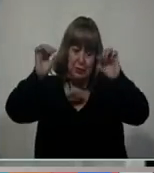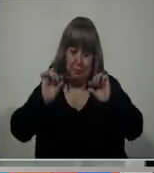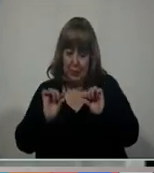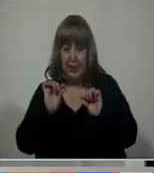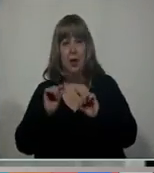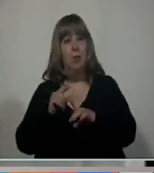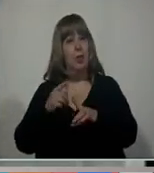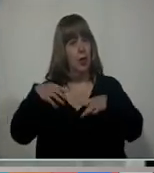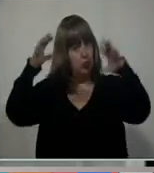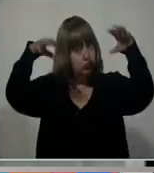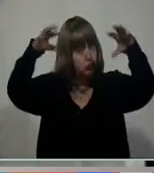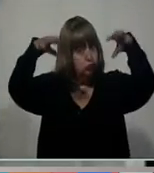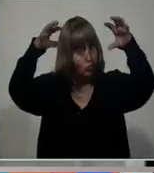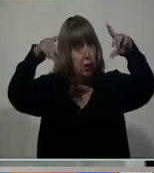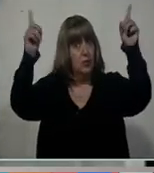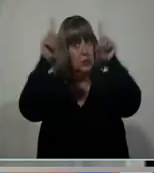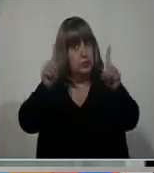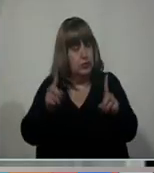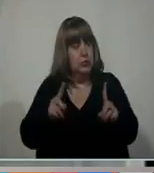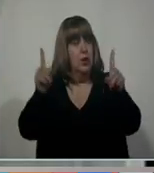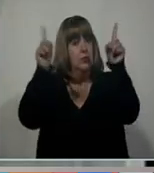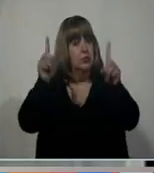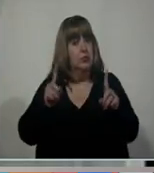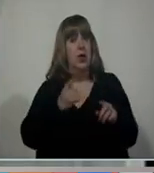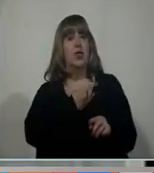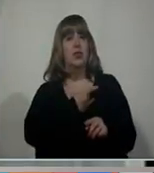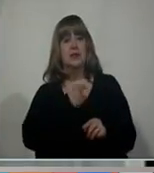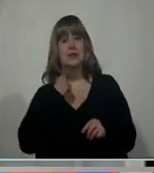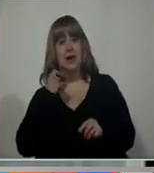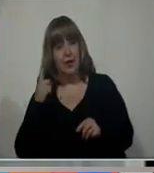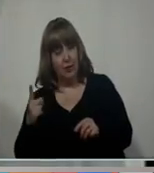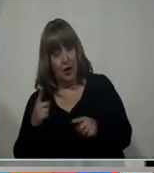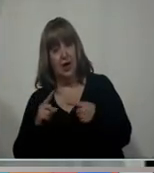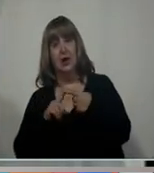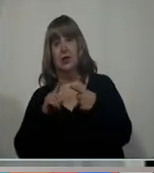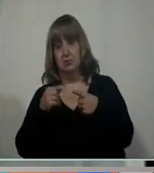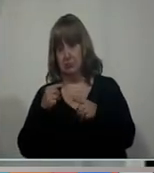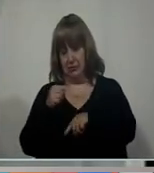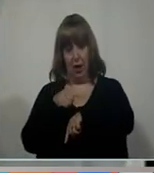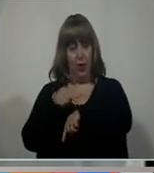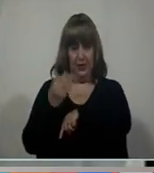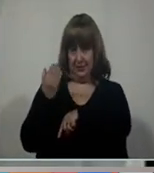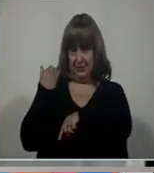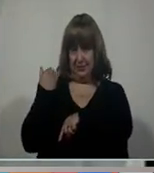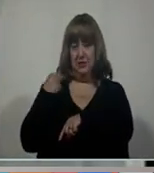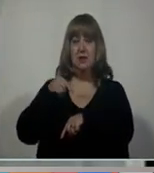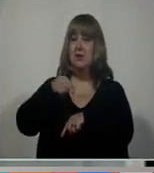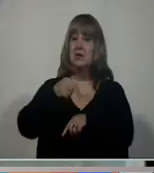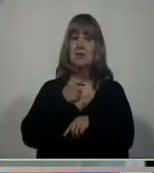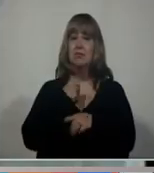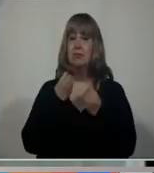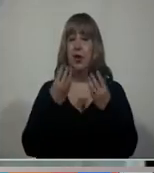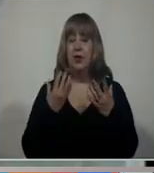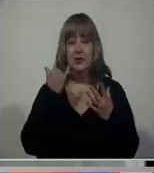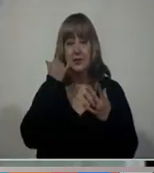estaba lloviendo fuerte, incluso con tormenta eléctrica en la zona de San Rafael en las últimas horas. Ricardo, esto tiene que ver con el aire